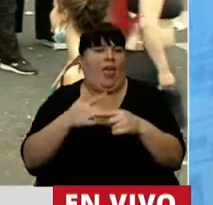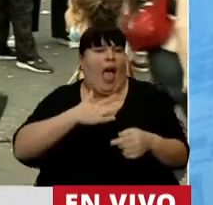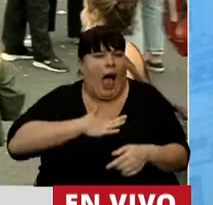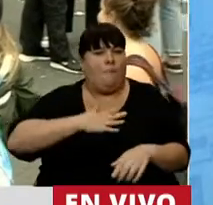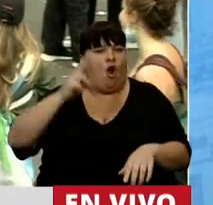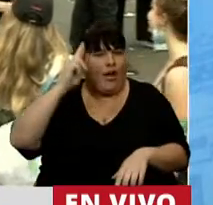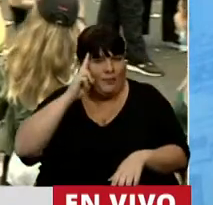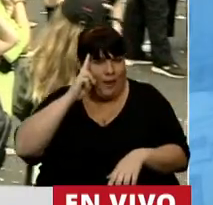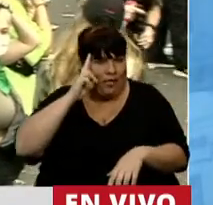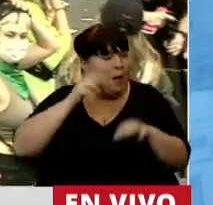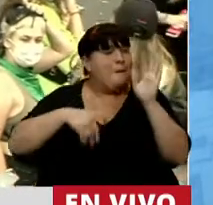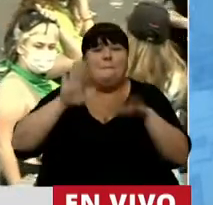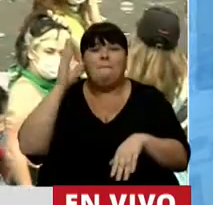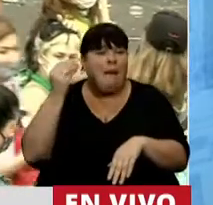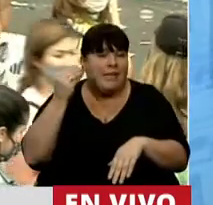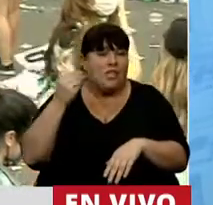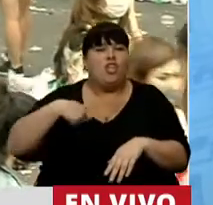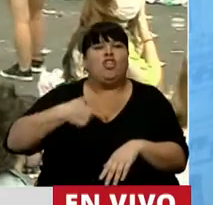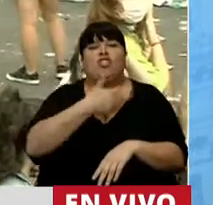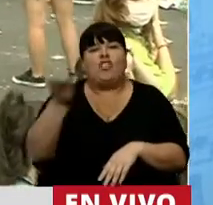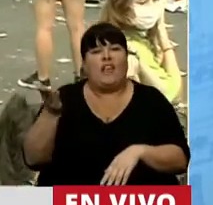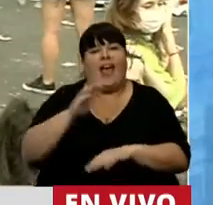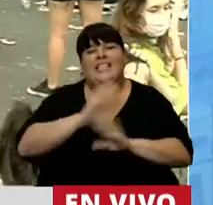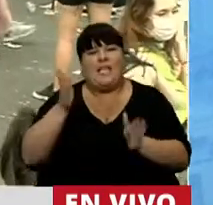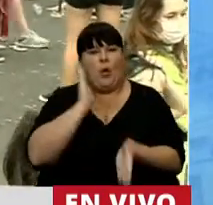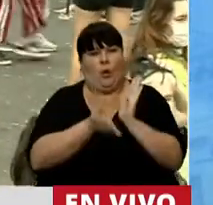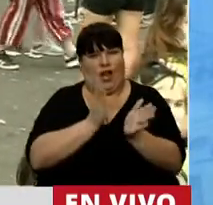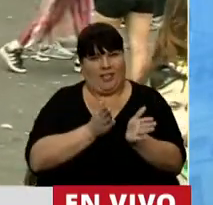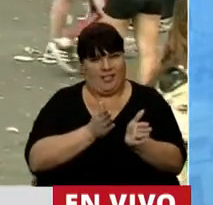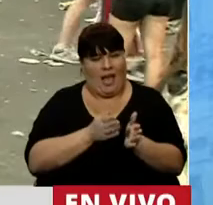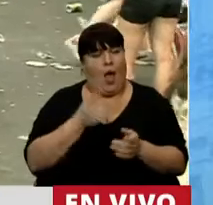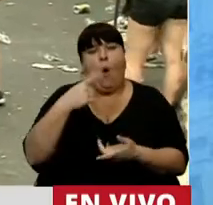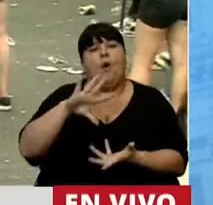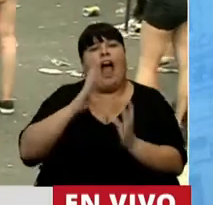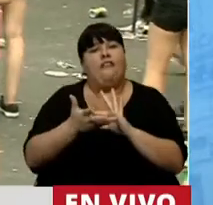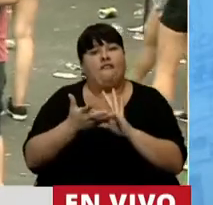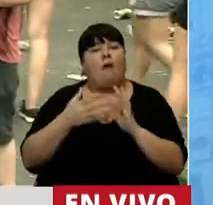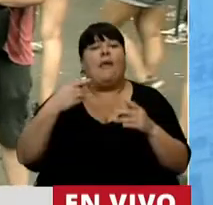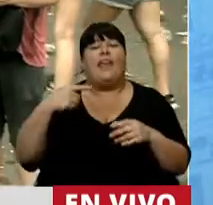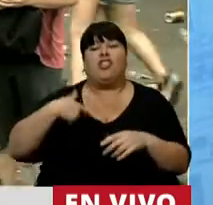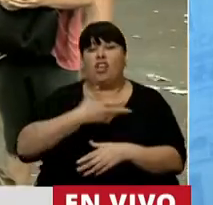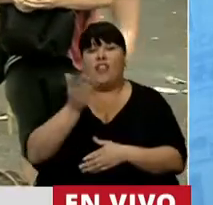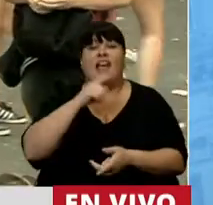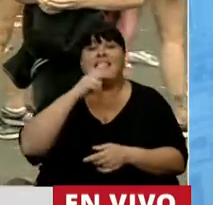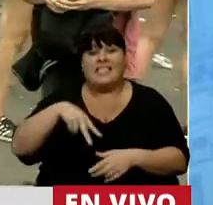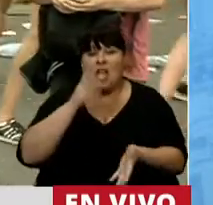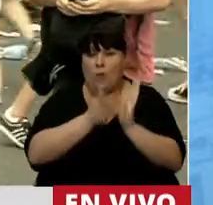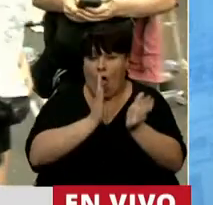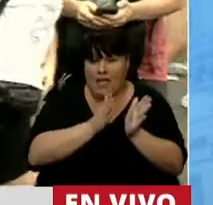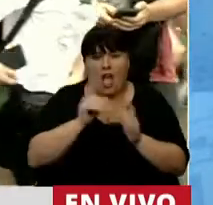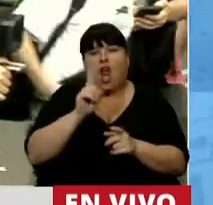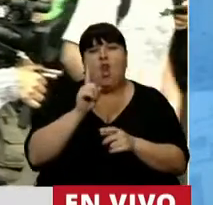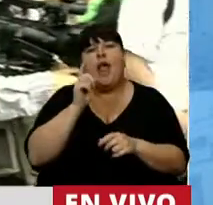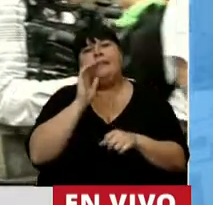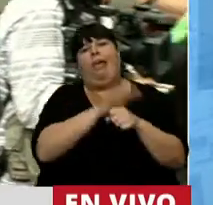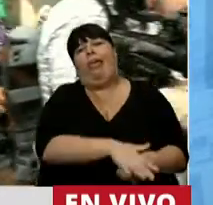amor, en respeto. Y sobre todo en una sociedad libre de violencia. Porque la única forma de lograr una sociedad libre de violencia no es